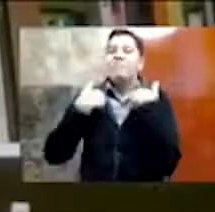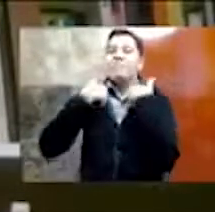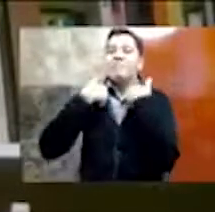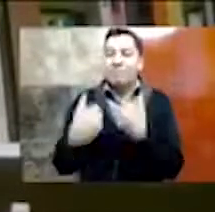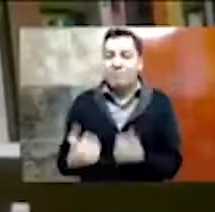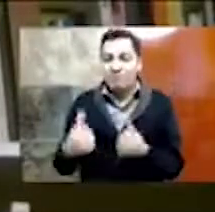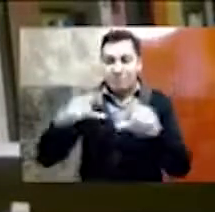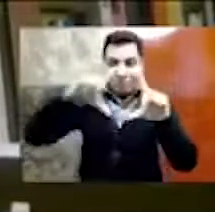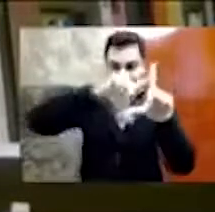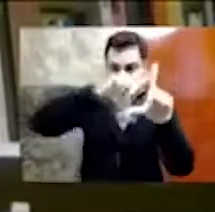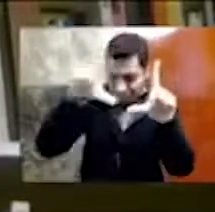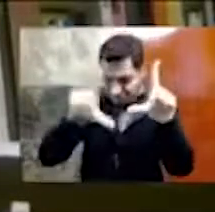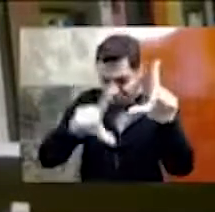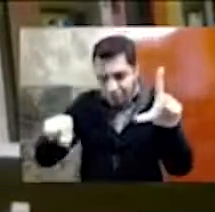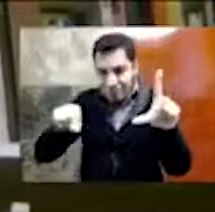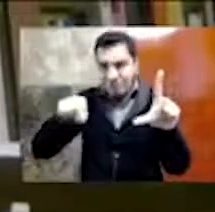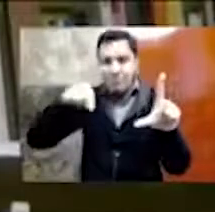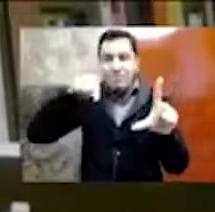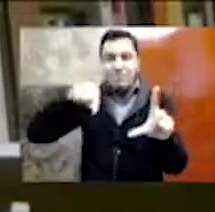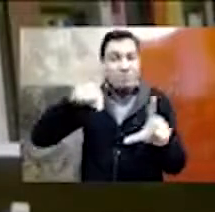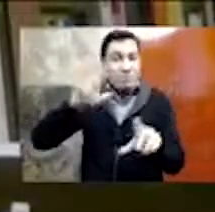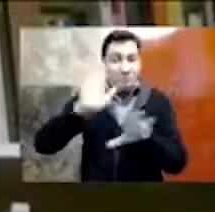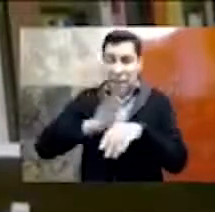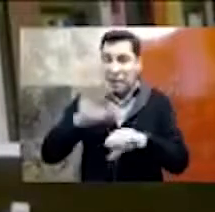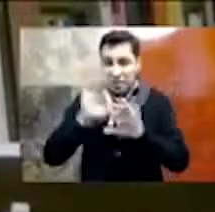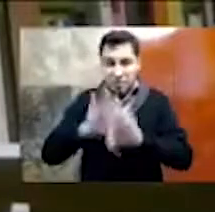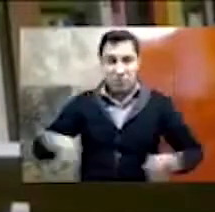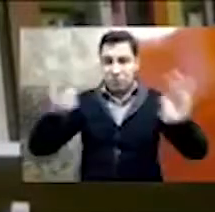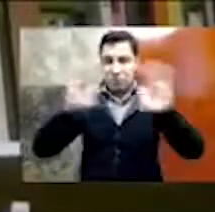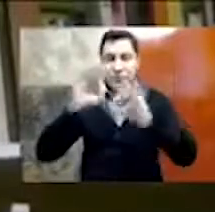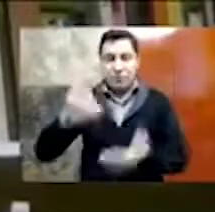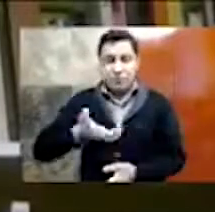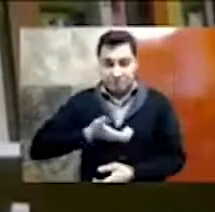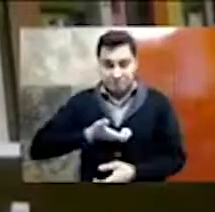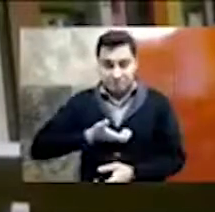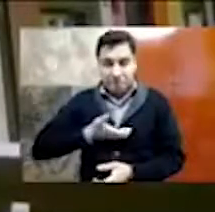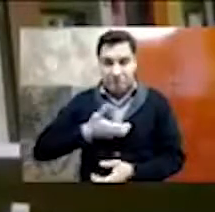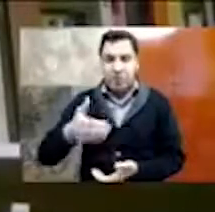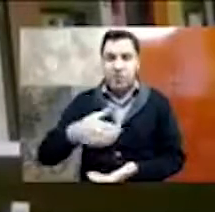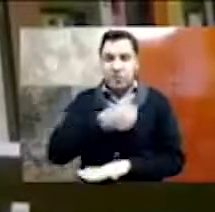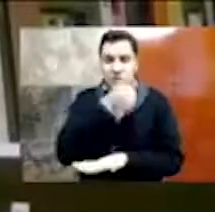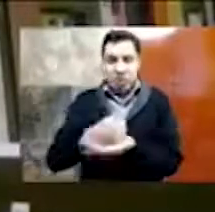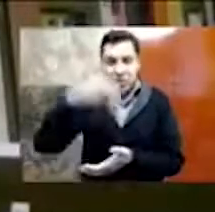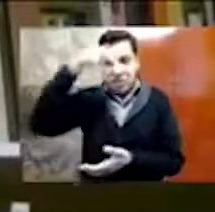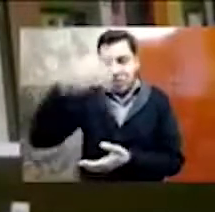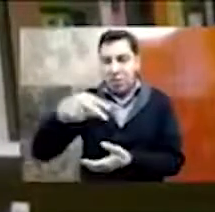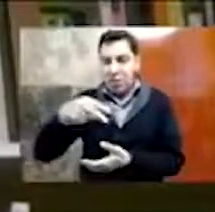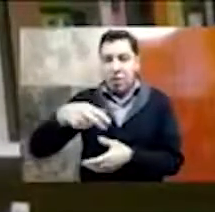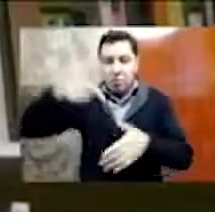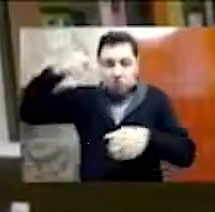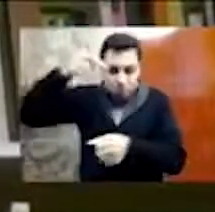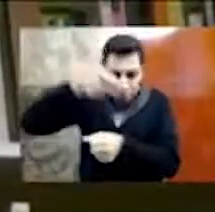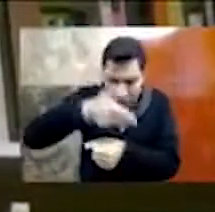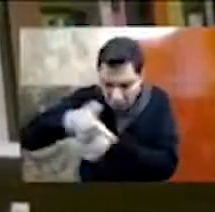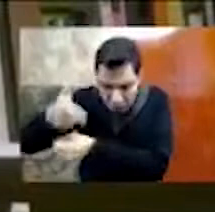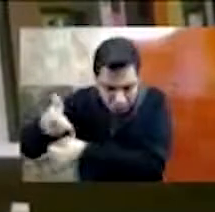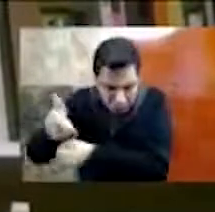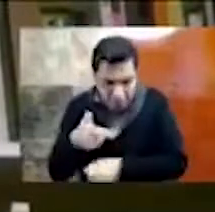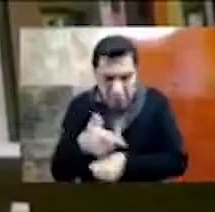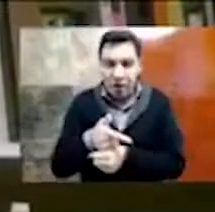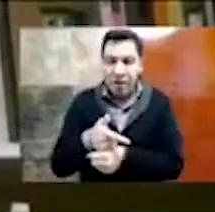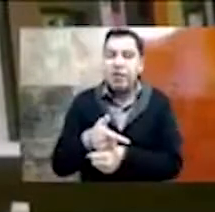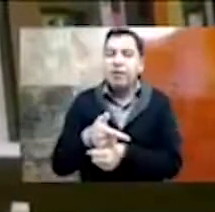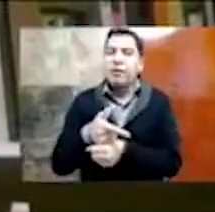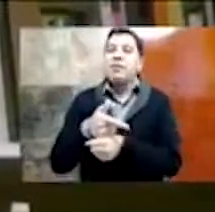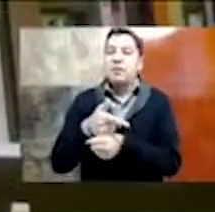vestigios arqueológicos, pero en el caso de la Ciudad de México, pues, este, creo que es muy importante, pues, no perder, pues, este,